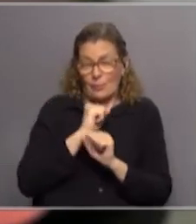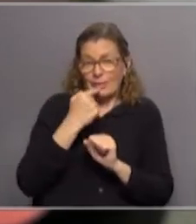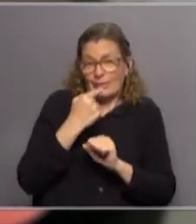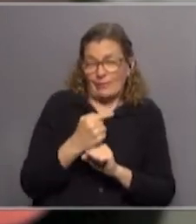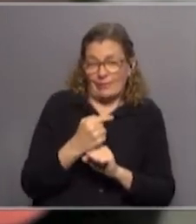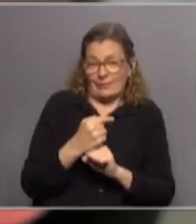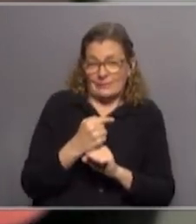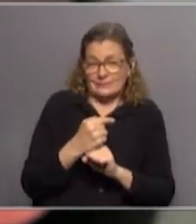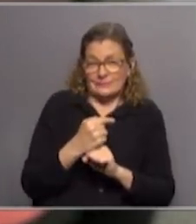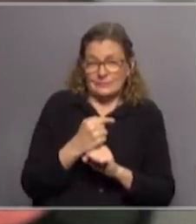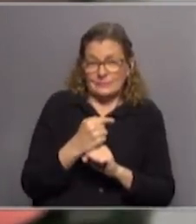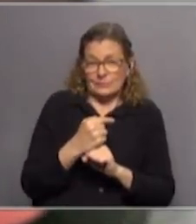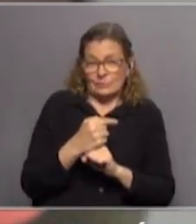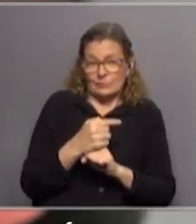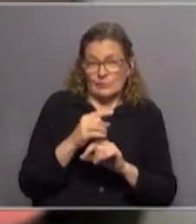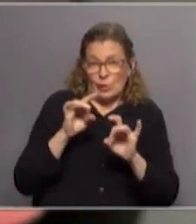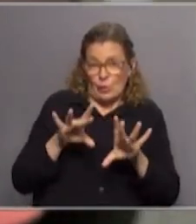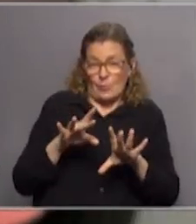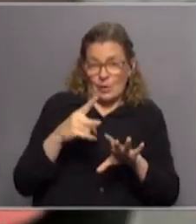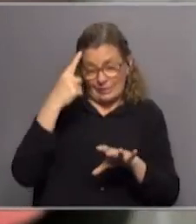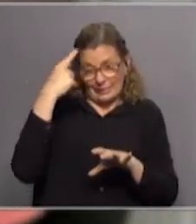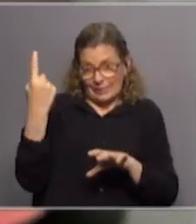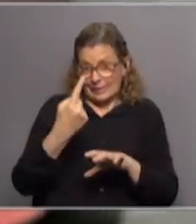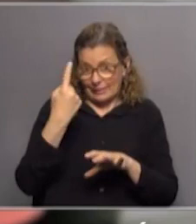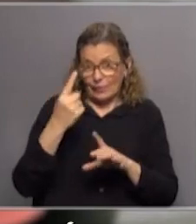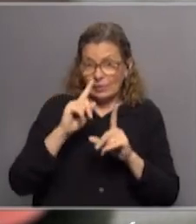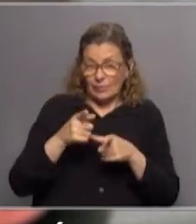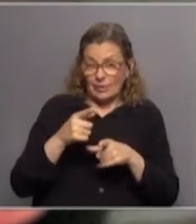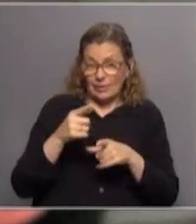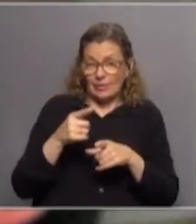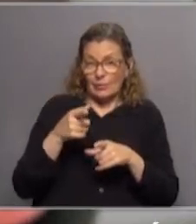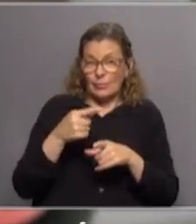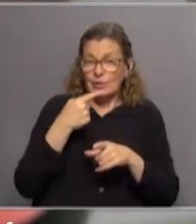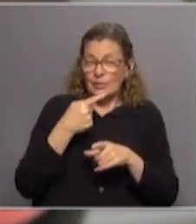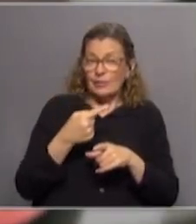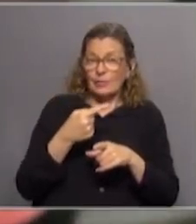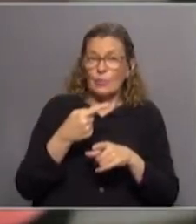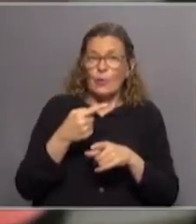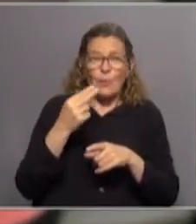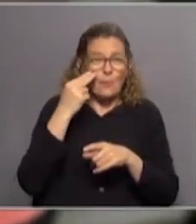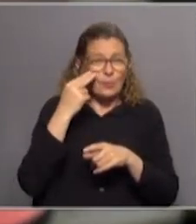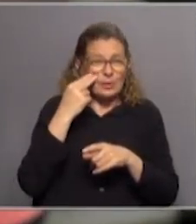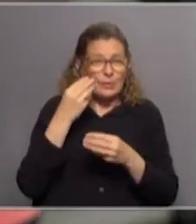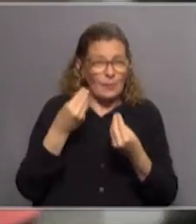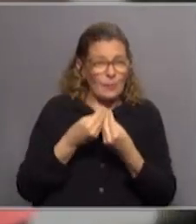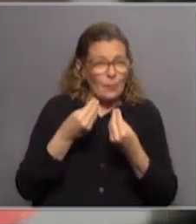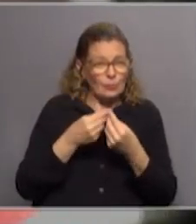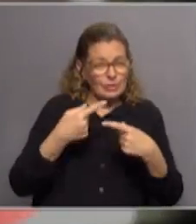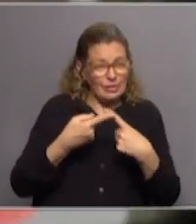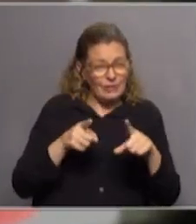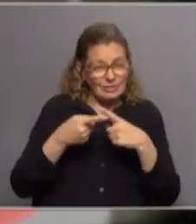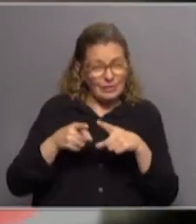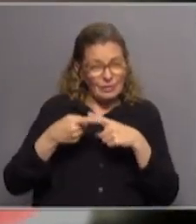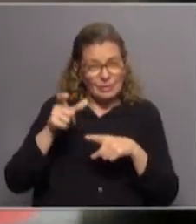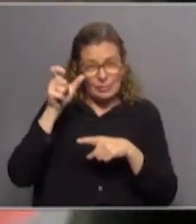la normativa internacional, y por eso los ha destacado como tales, porque afectan a una multiplicidad de personas y